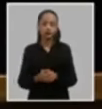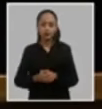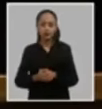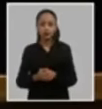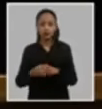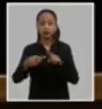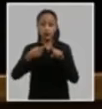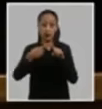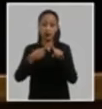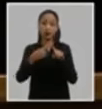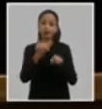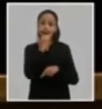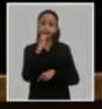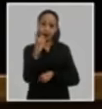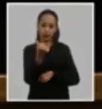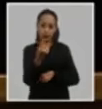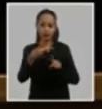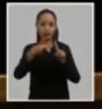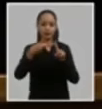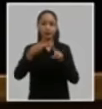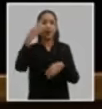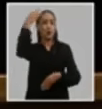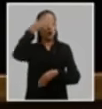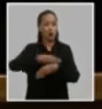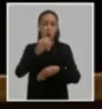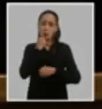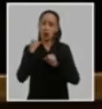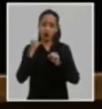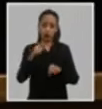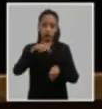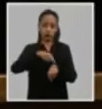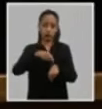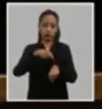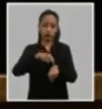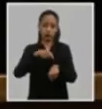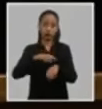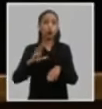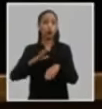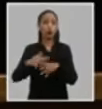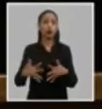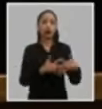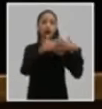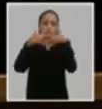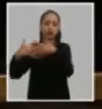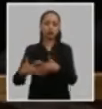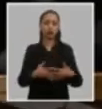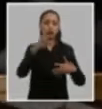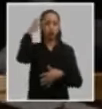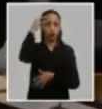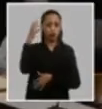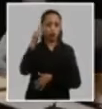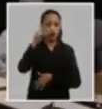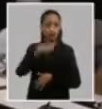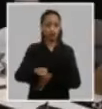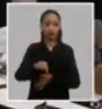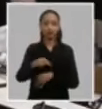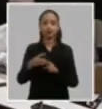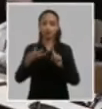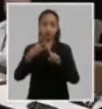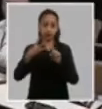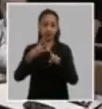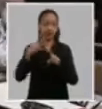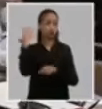recrudecimiento del bloqueo económico comercial y financiero del gobierno de los Estados Unidos los eventos